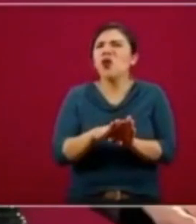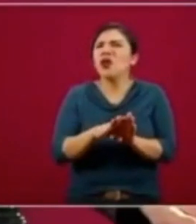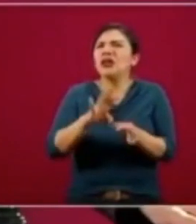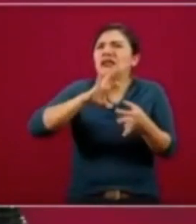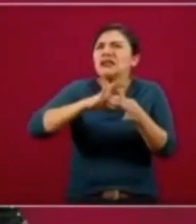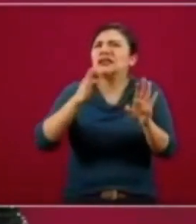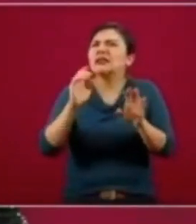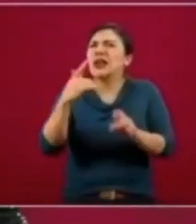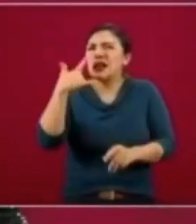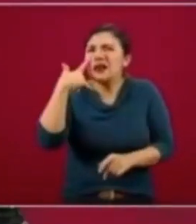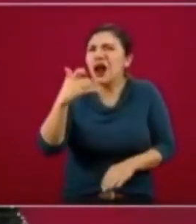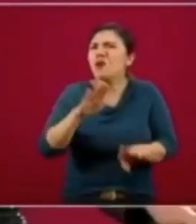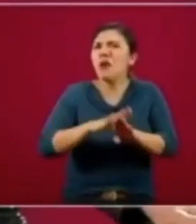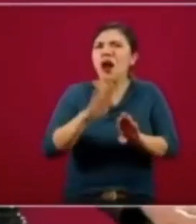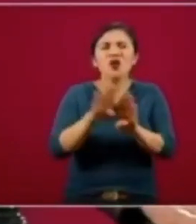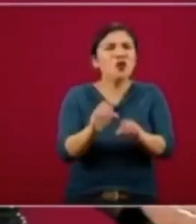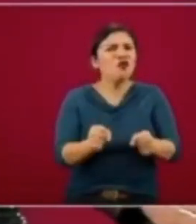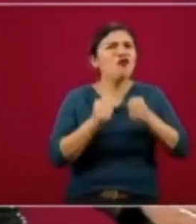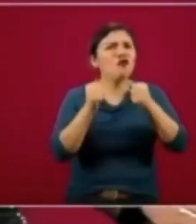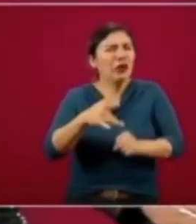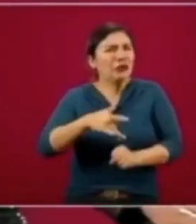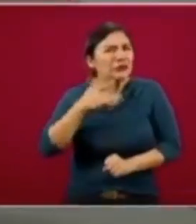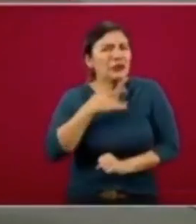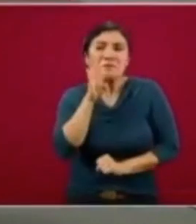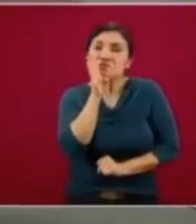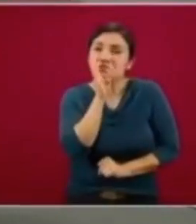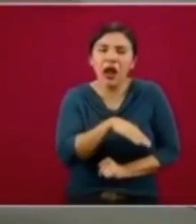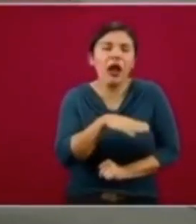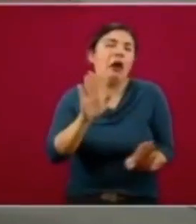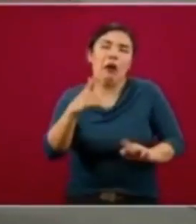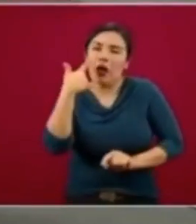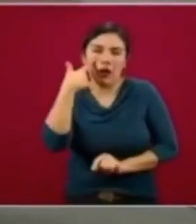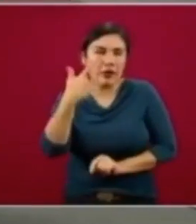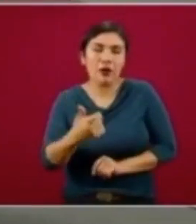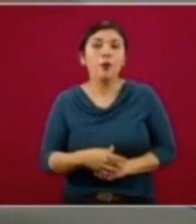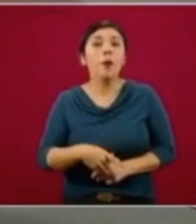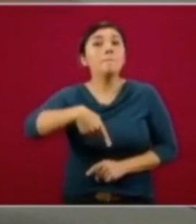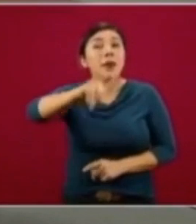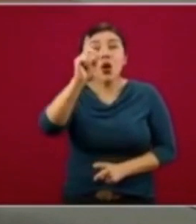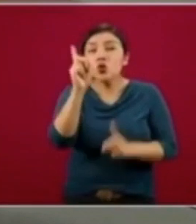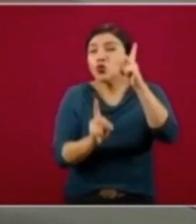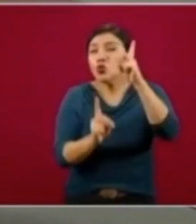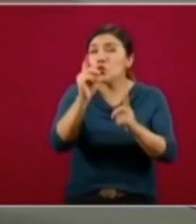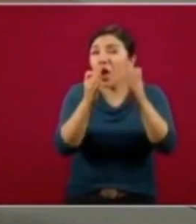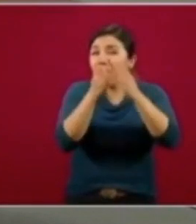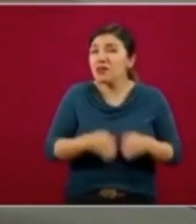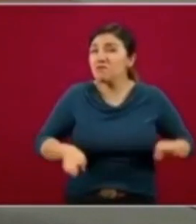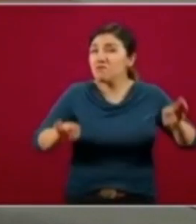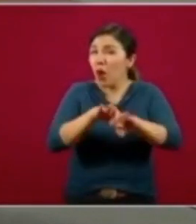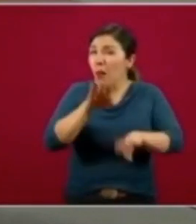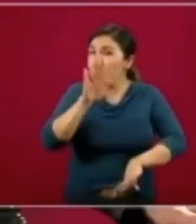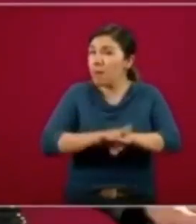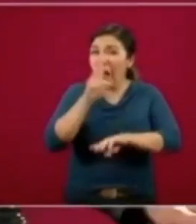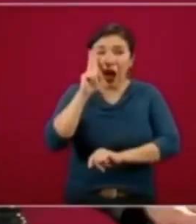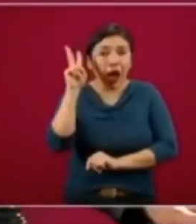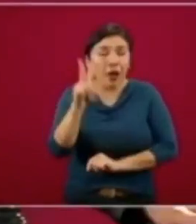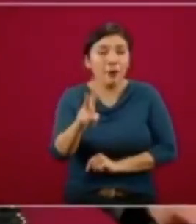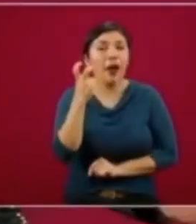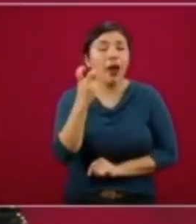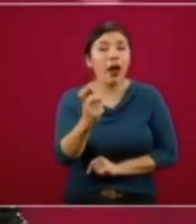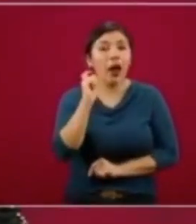combinación de síntomas muy representativos o muy claros. La duda fundamental o la más relevante